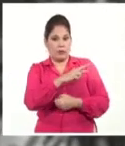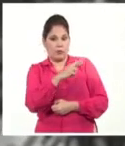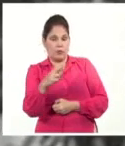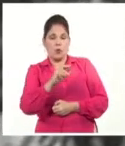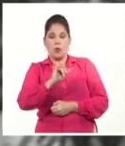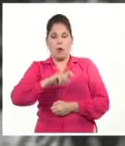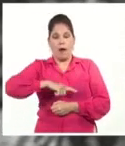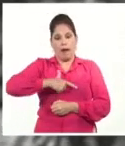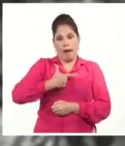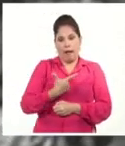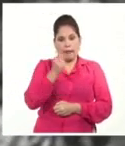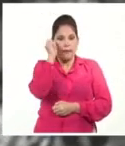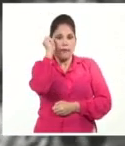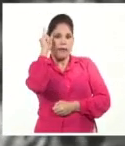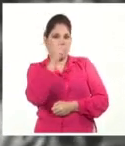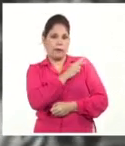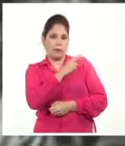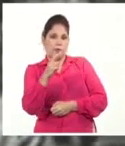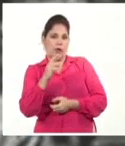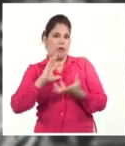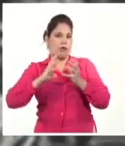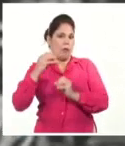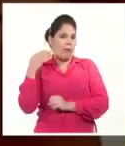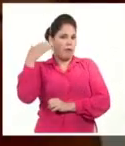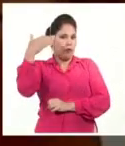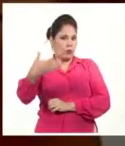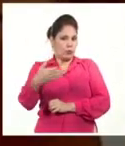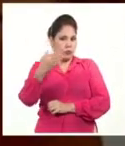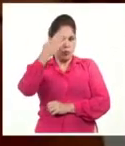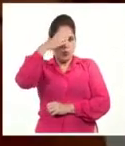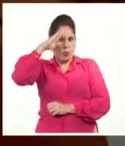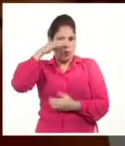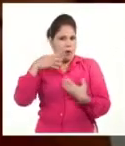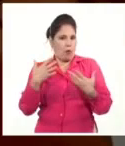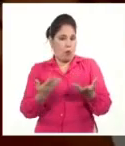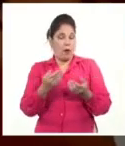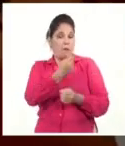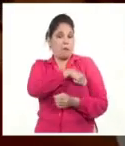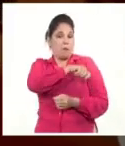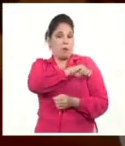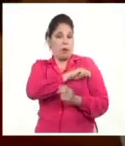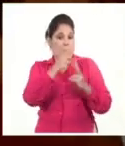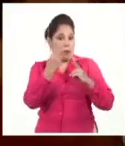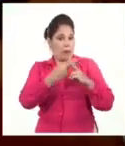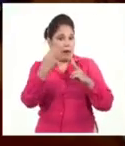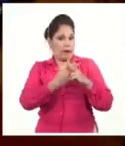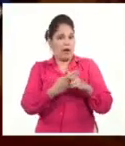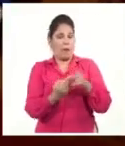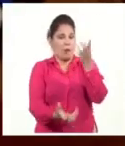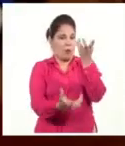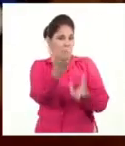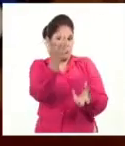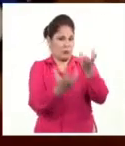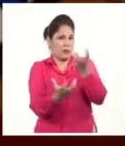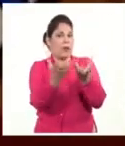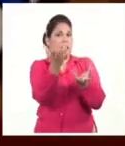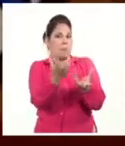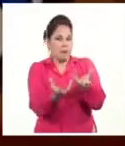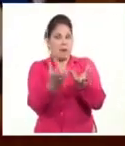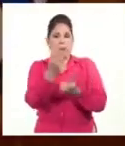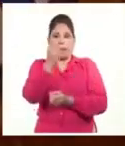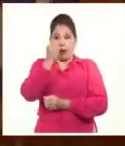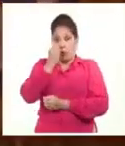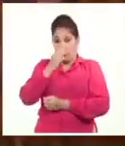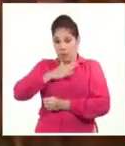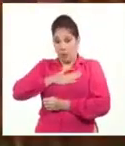también para compartir ideas sobre los destinos del país. Cuando el pueblo de Bayamo decide incendiar la ciudad, Perucho se